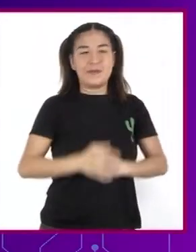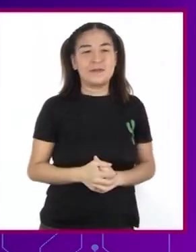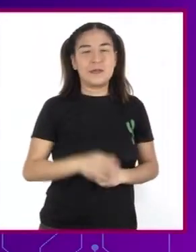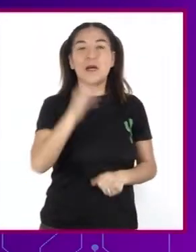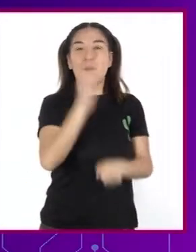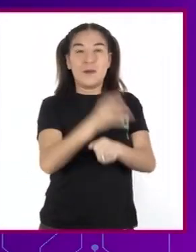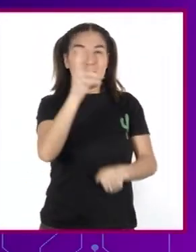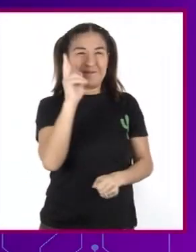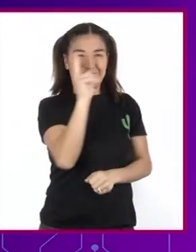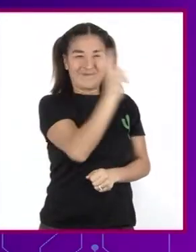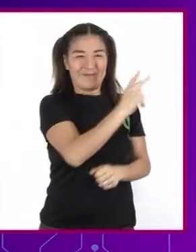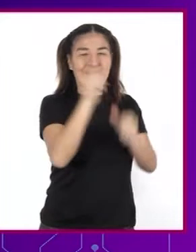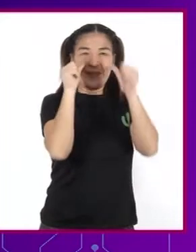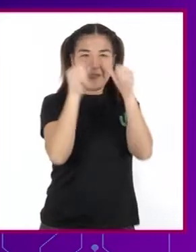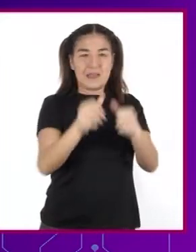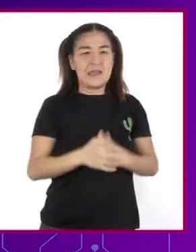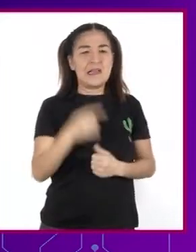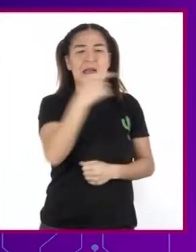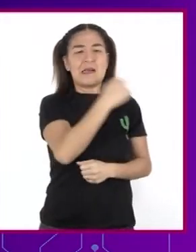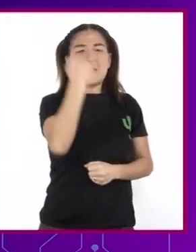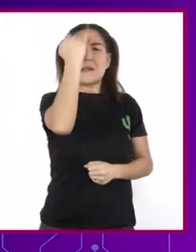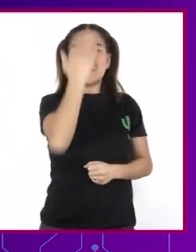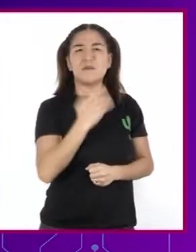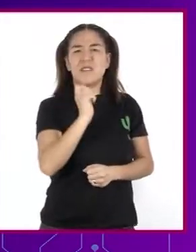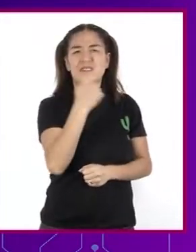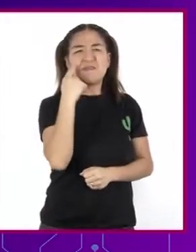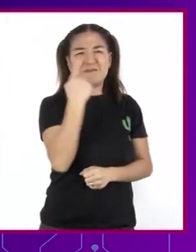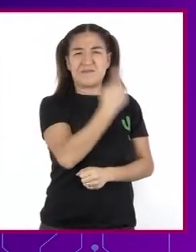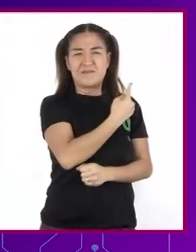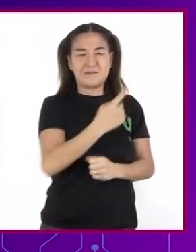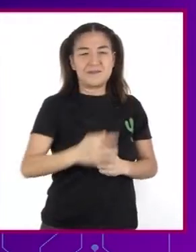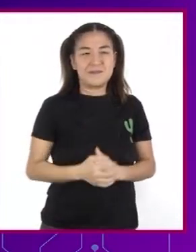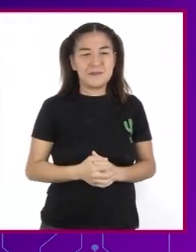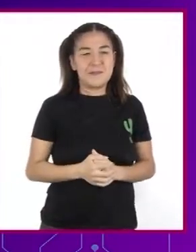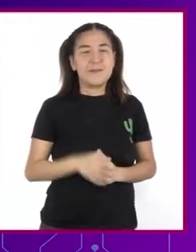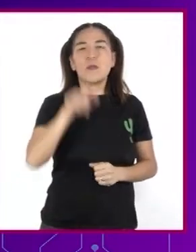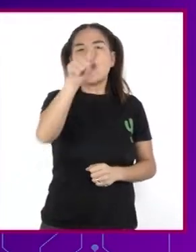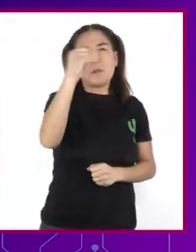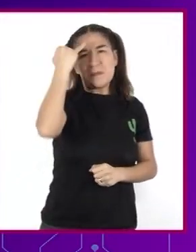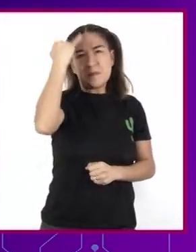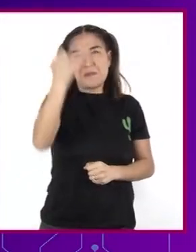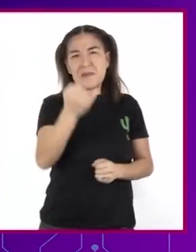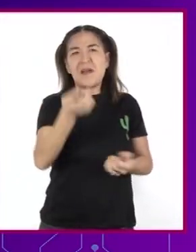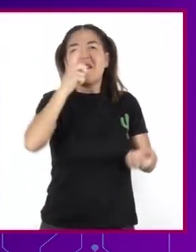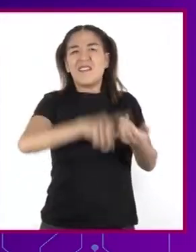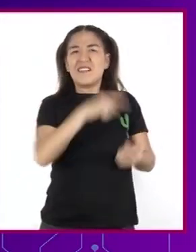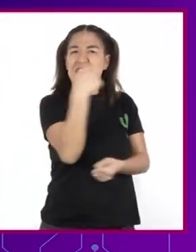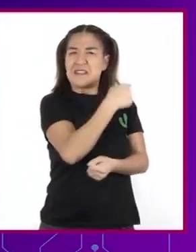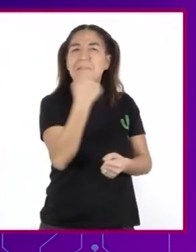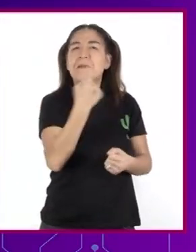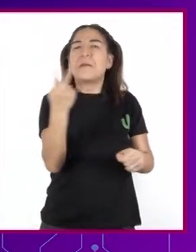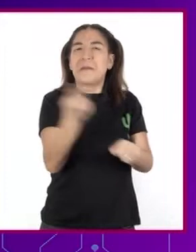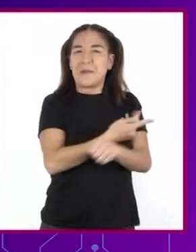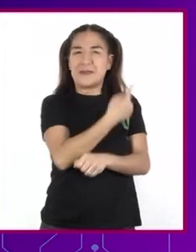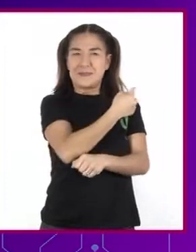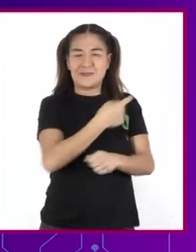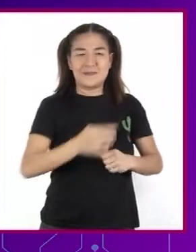Con mucha atención La imagen Que se proyecta En pantalla E imaginen La situación Que retrata